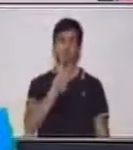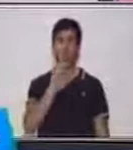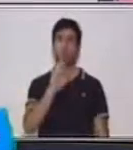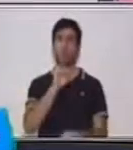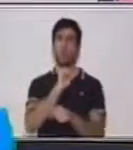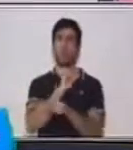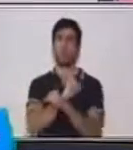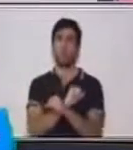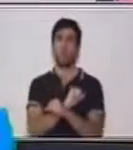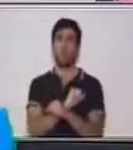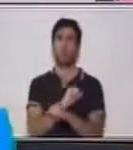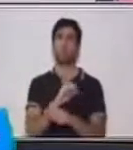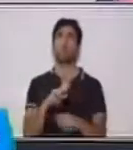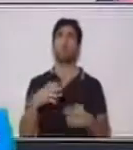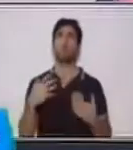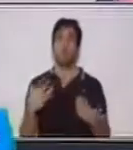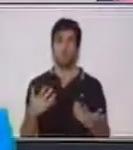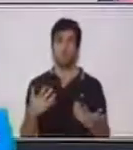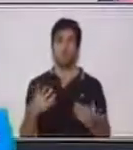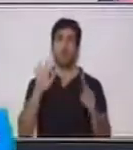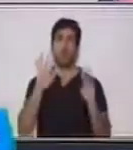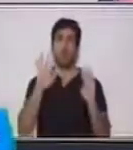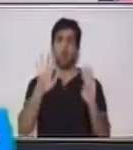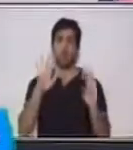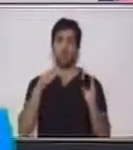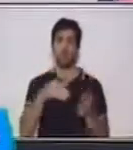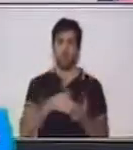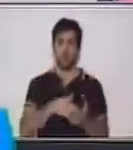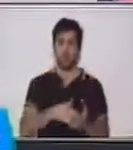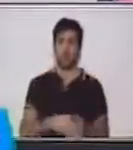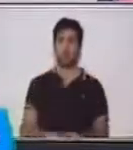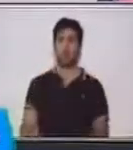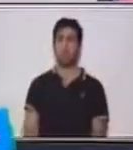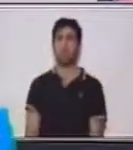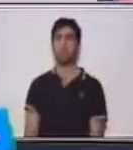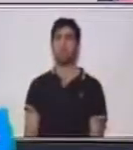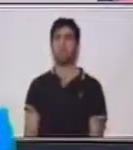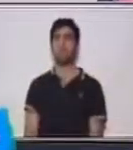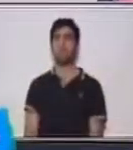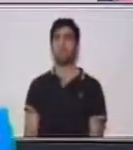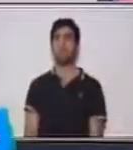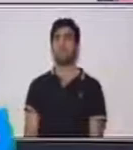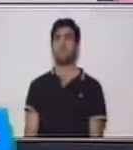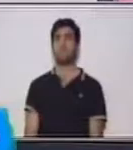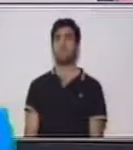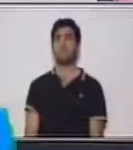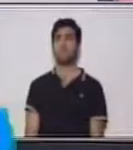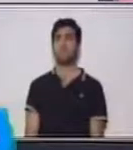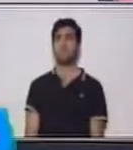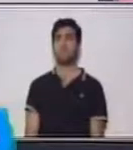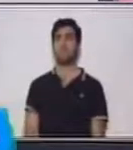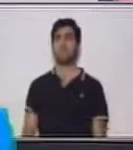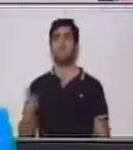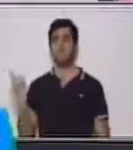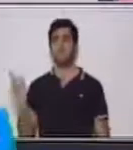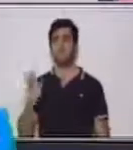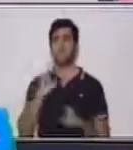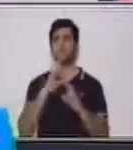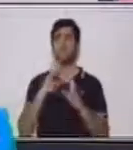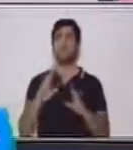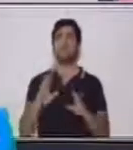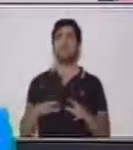por ocho mil. ¿Y cuánto sería dos por ocho mil?